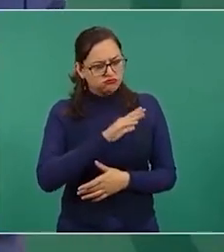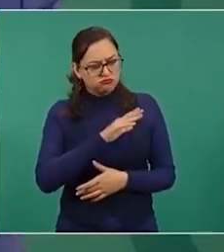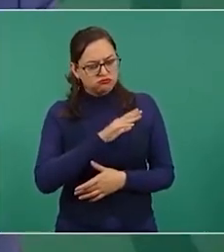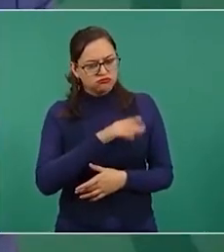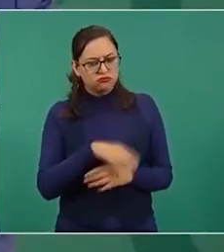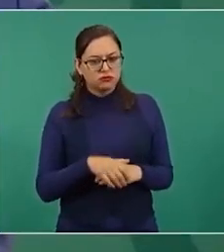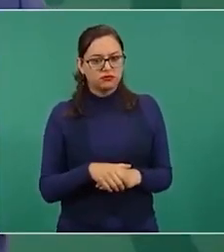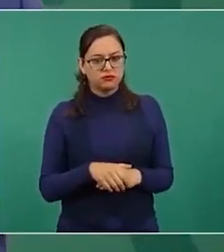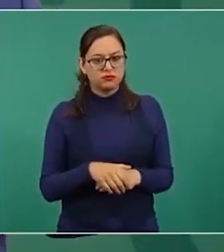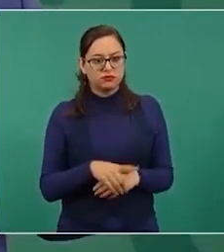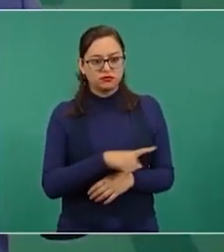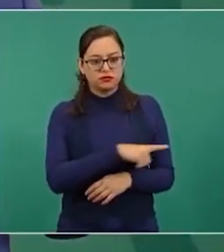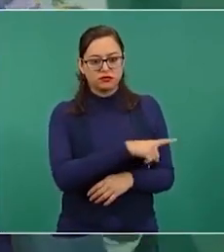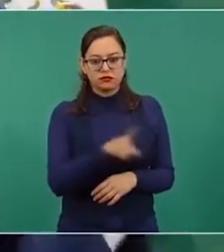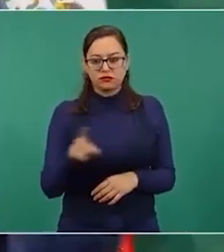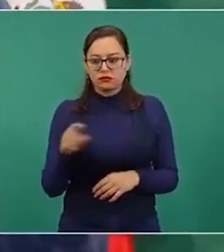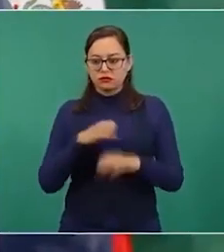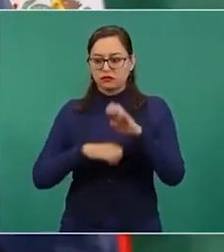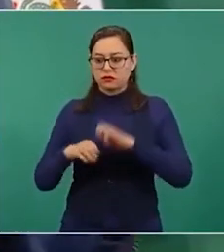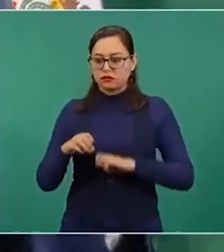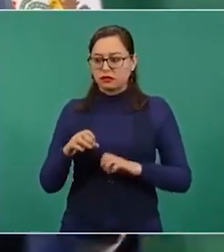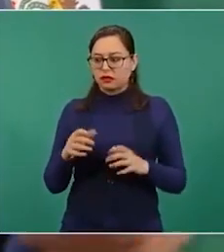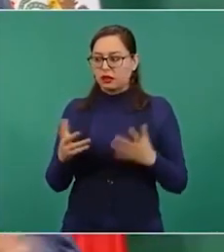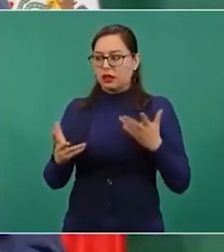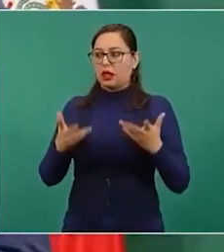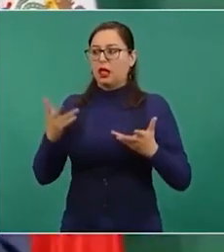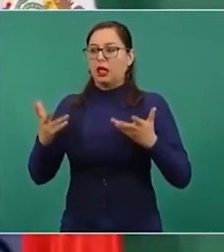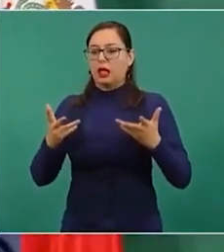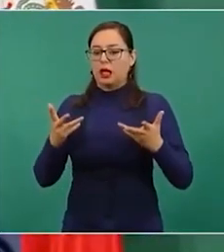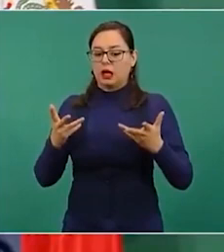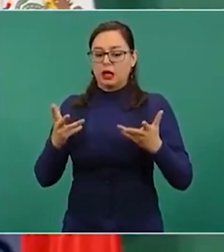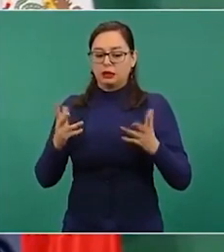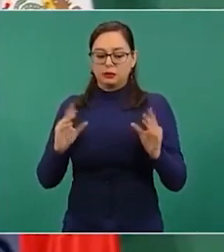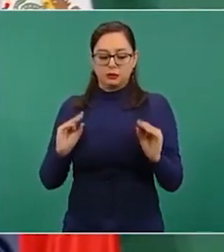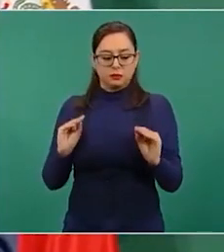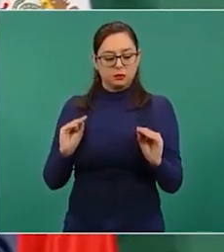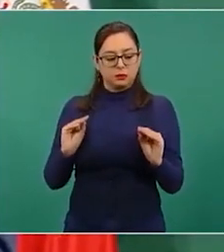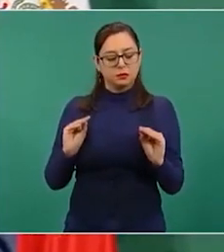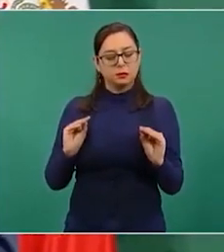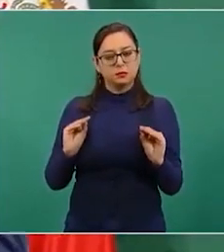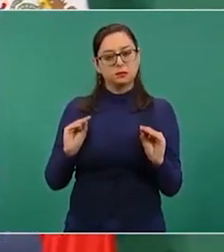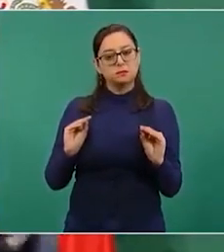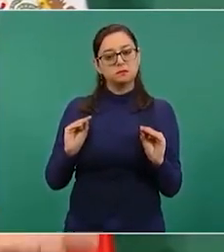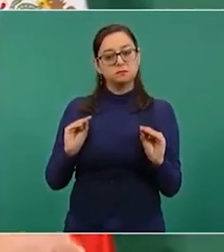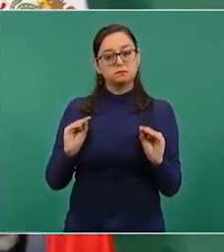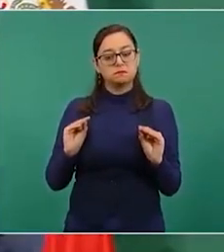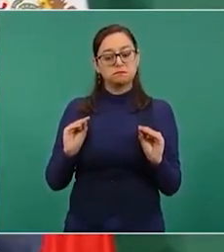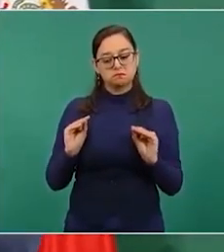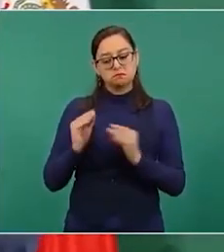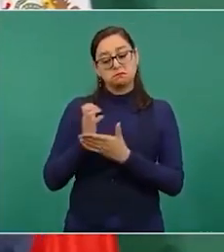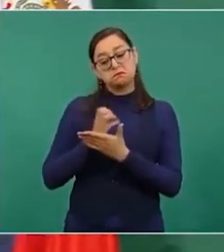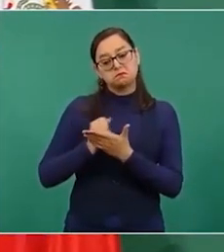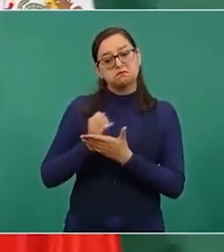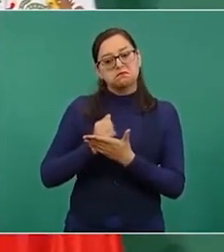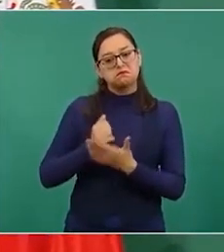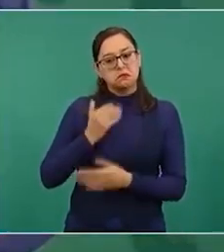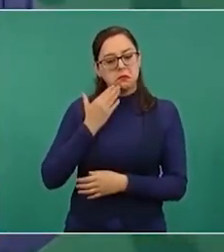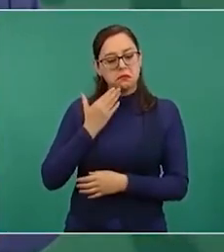dice que tiene un silencio y luego no pues nos ha ido bien entonces